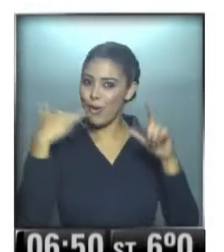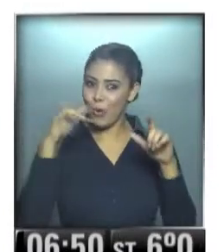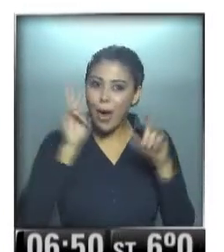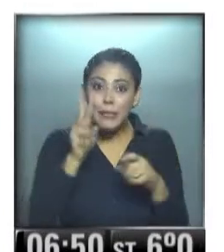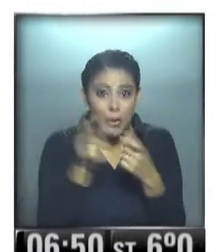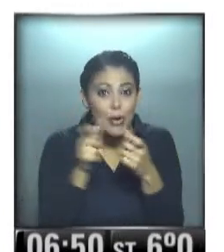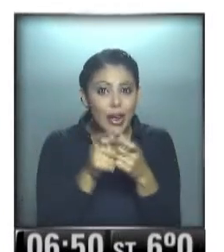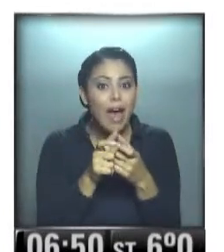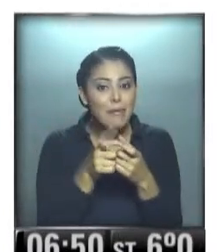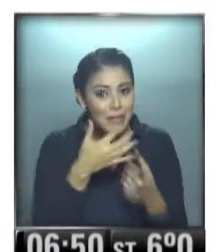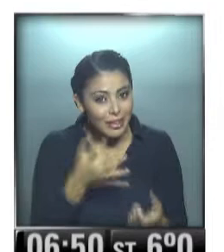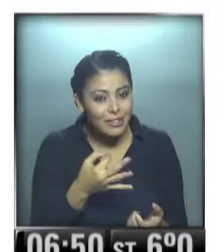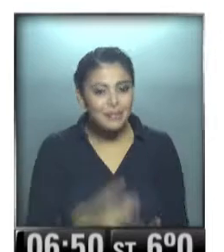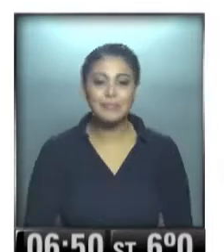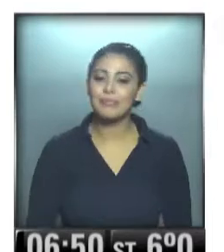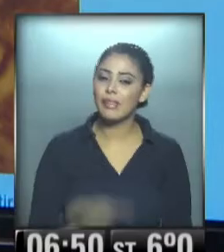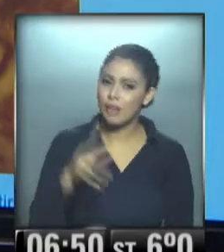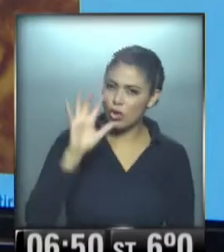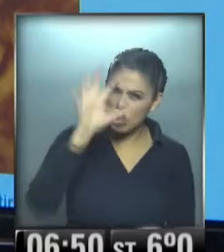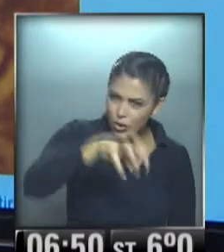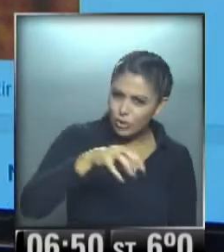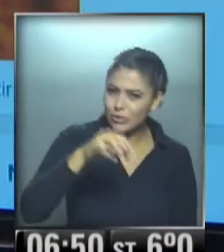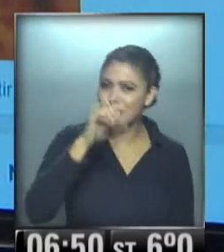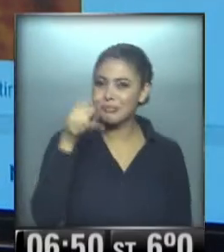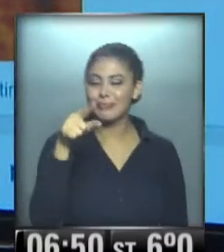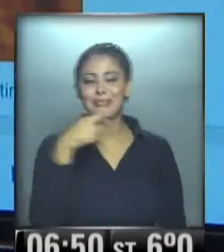Está mirando el programa, ¿no, Tere? Araña no, un gato.